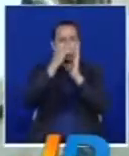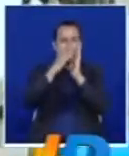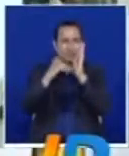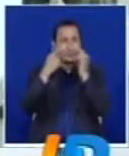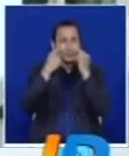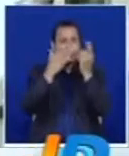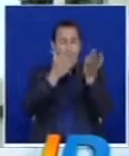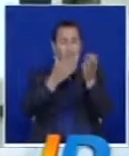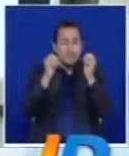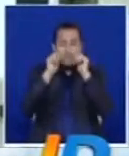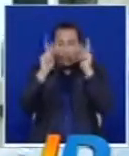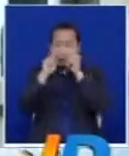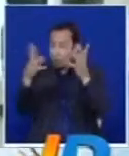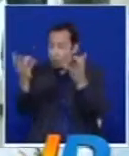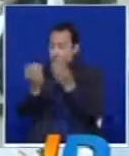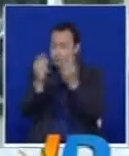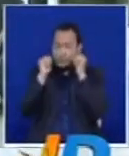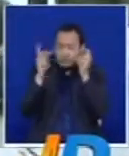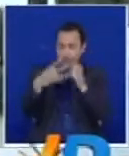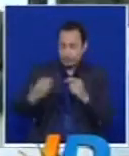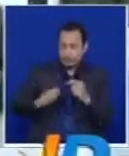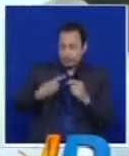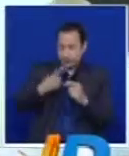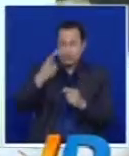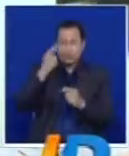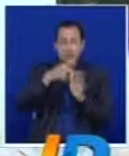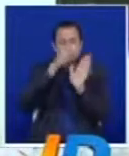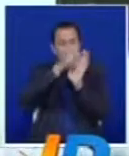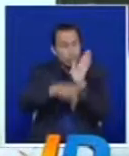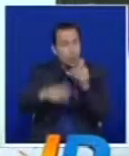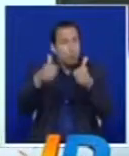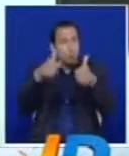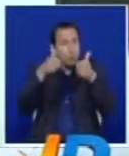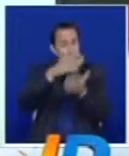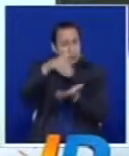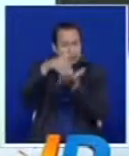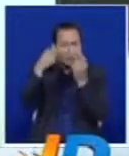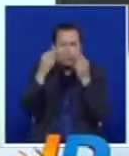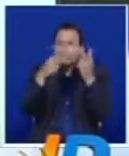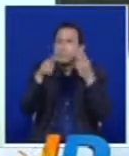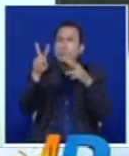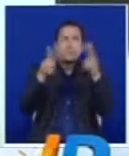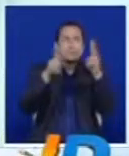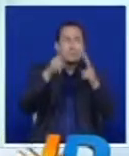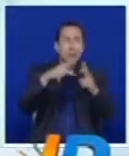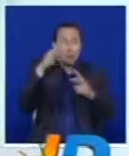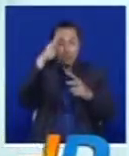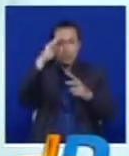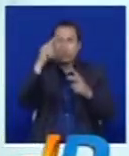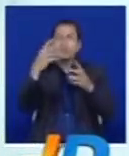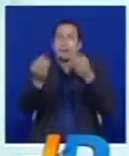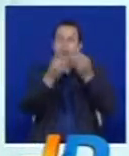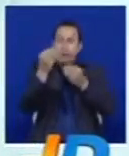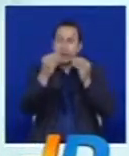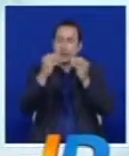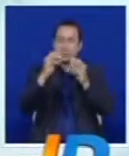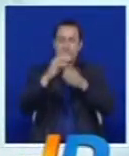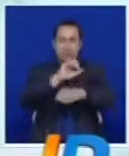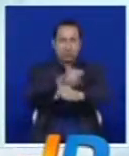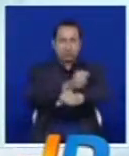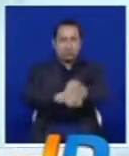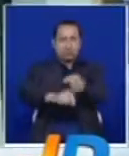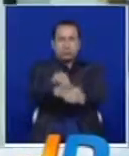Sorprendidos quedaron habitantes y transegúntes del sector histórico de Popayán al encontrarse con las cuadrillas de policías que con brochas y rodillos en mano estaban